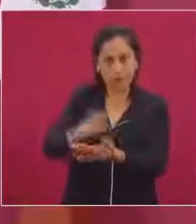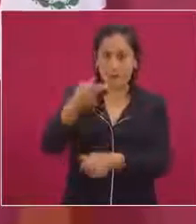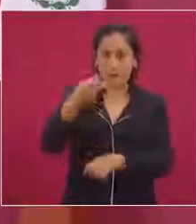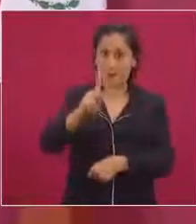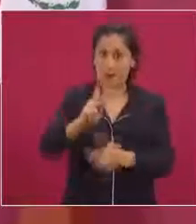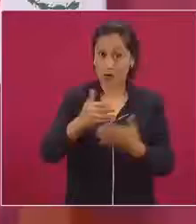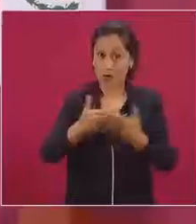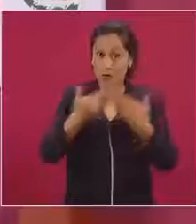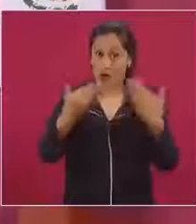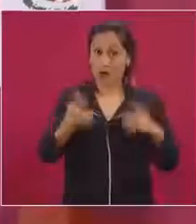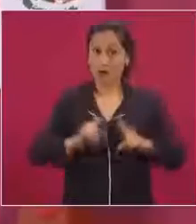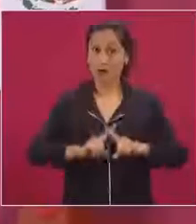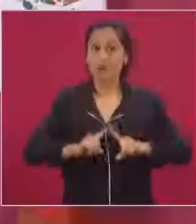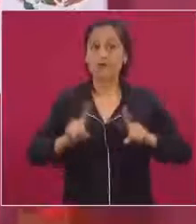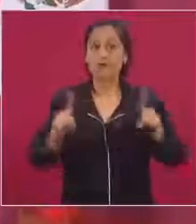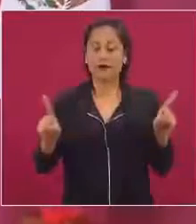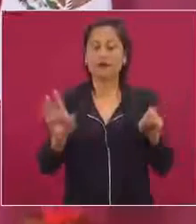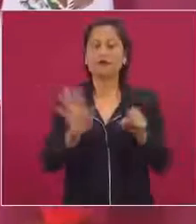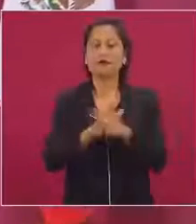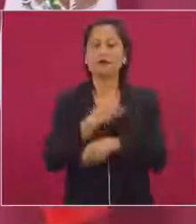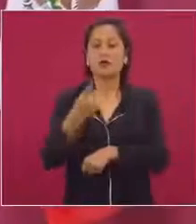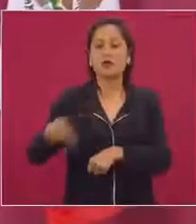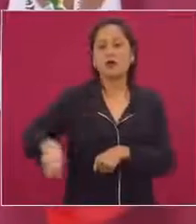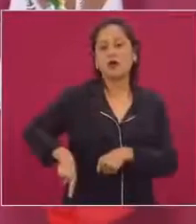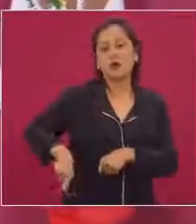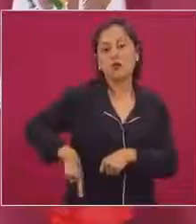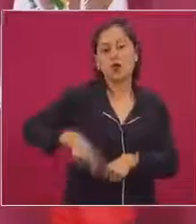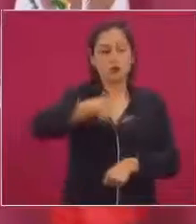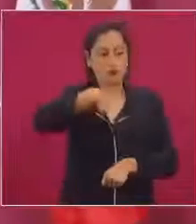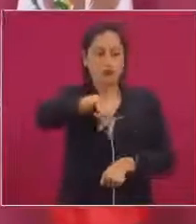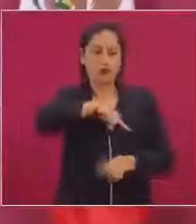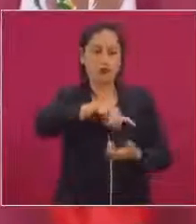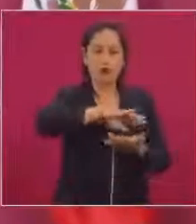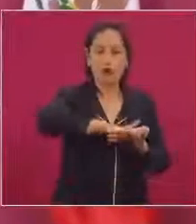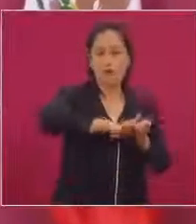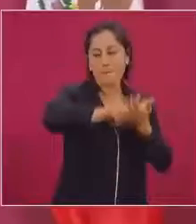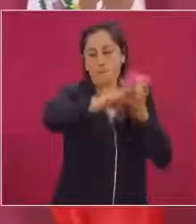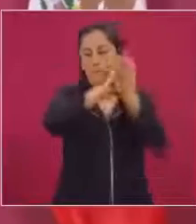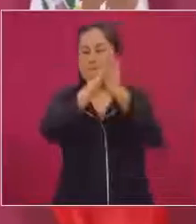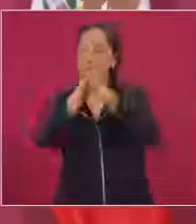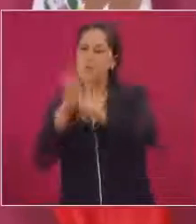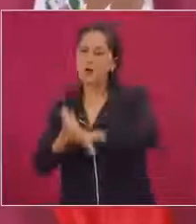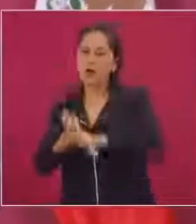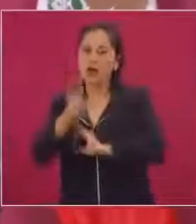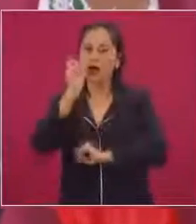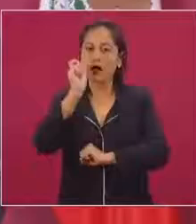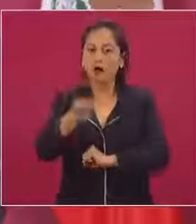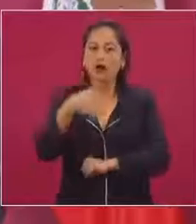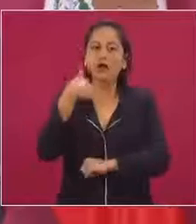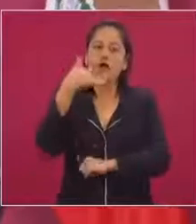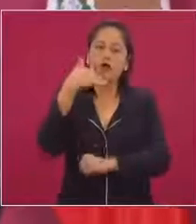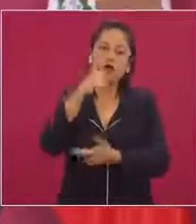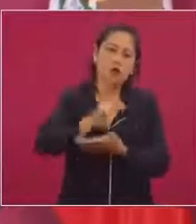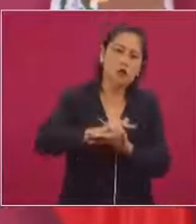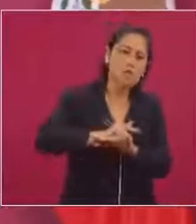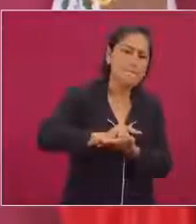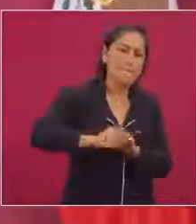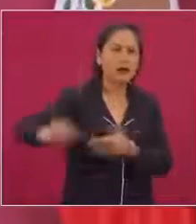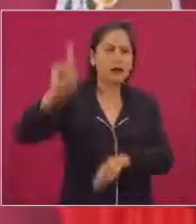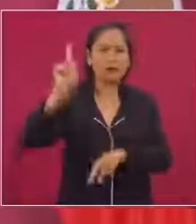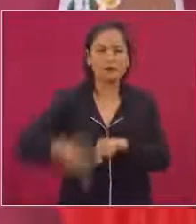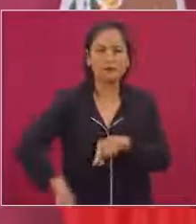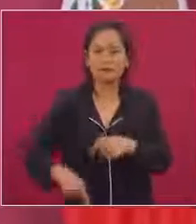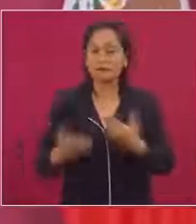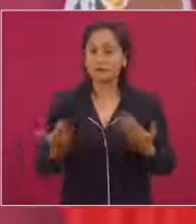estamos llevando a cabo una transformación, en donde ya no hay corrupción y